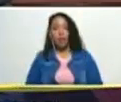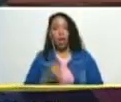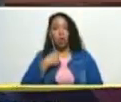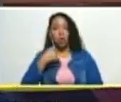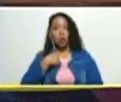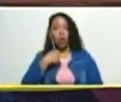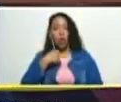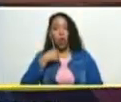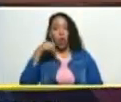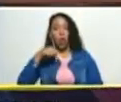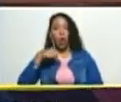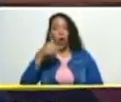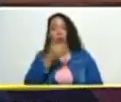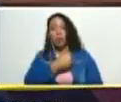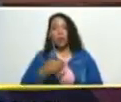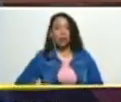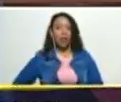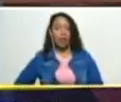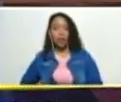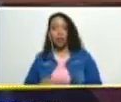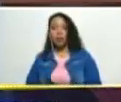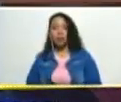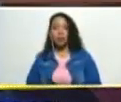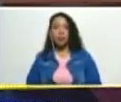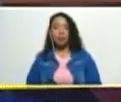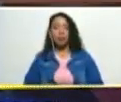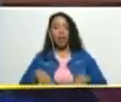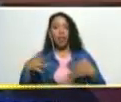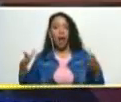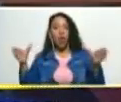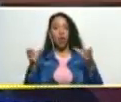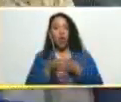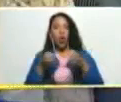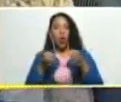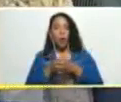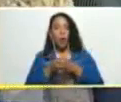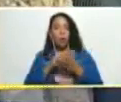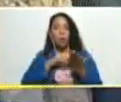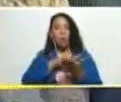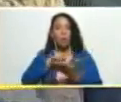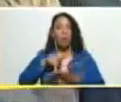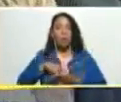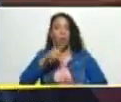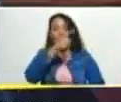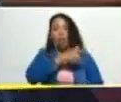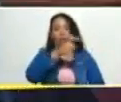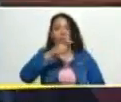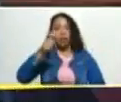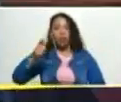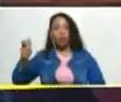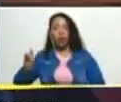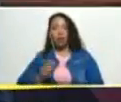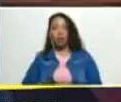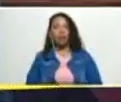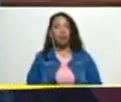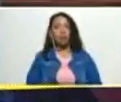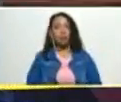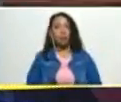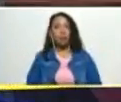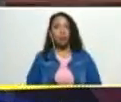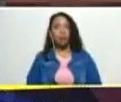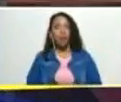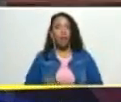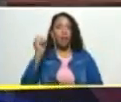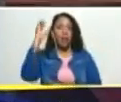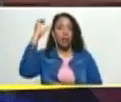tocó ser presidente de la comisión de participación ciudadana de la